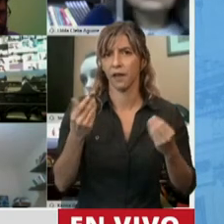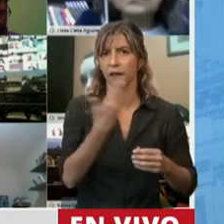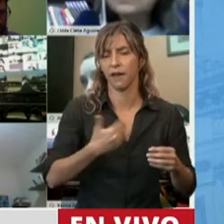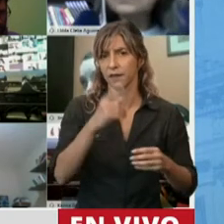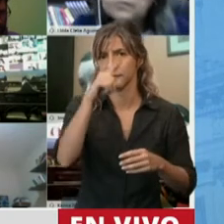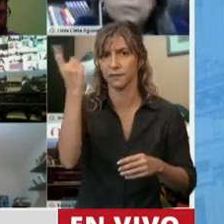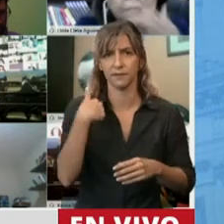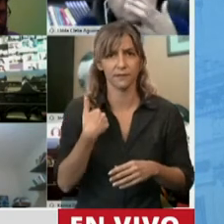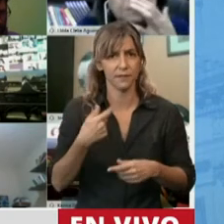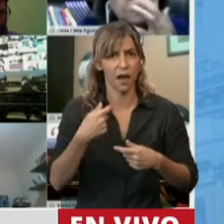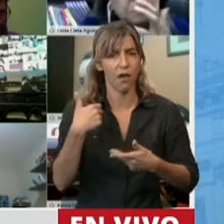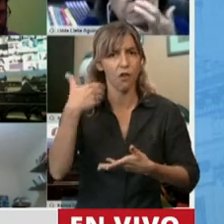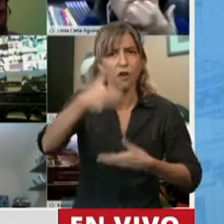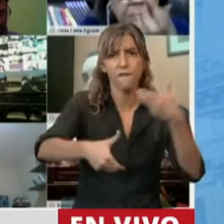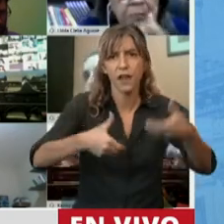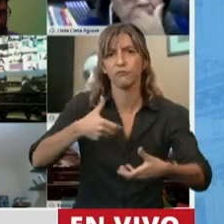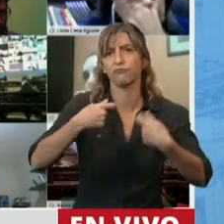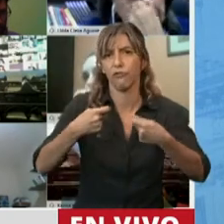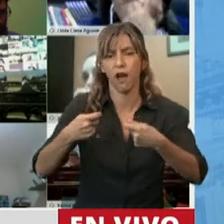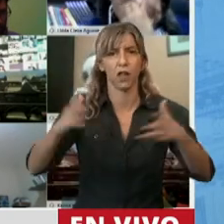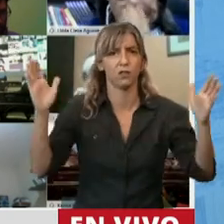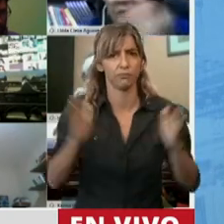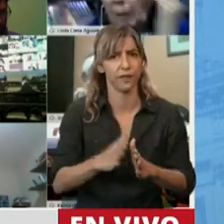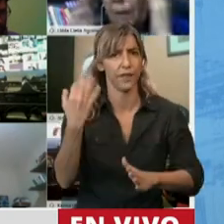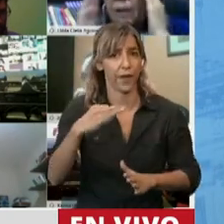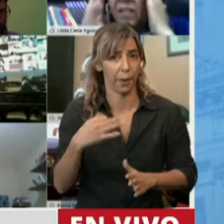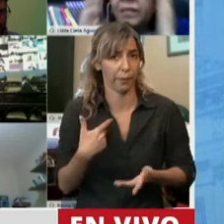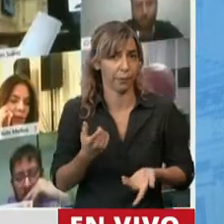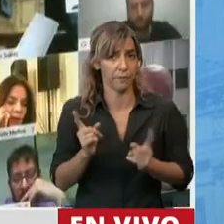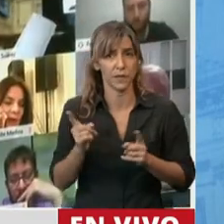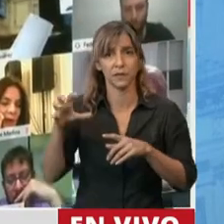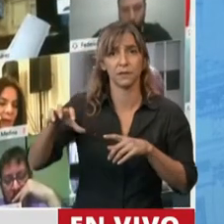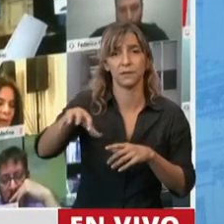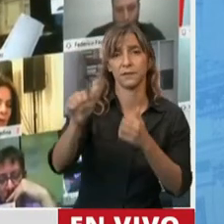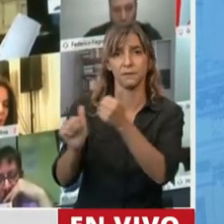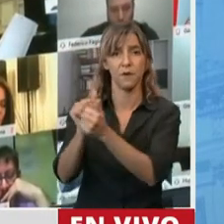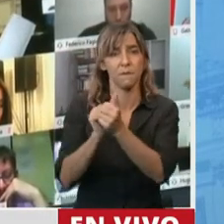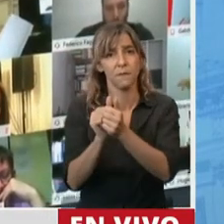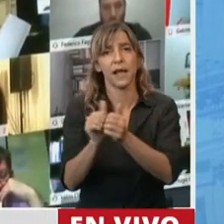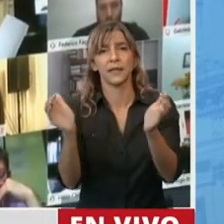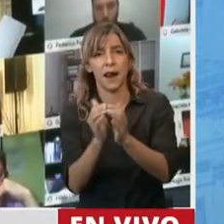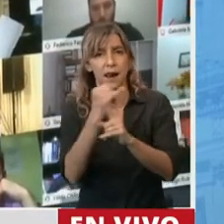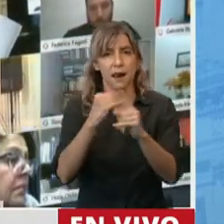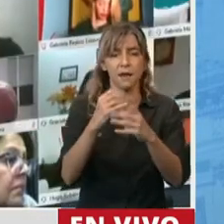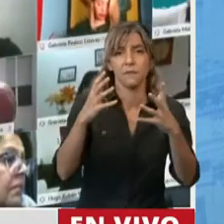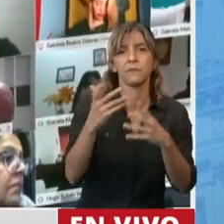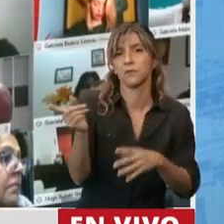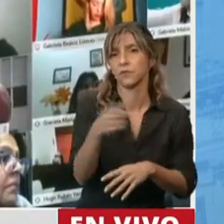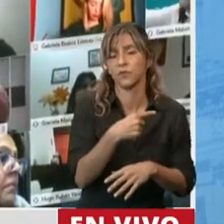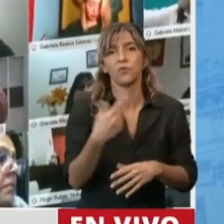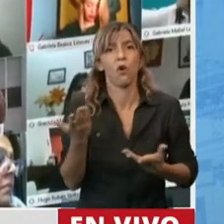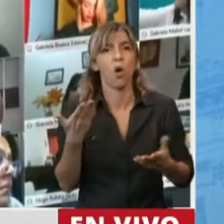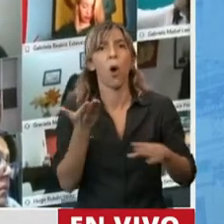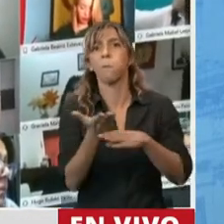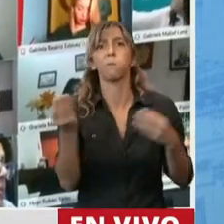Todos los argentinos, emprendedores, MIPIME, PIME, piden a grito, el 931 cuando tienen que pagar por